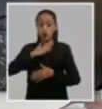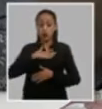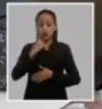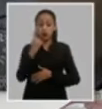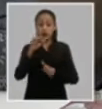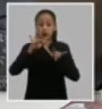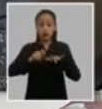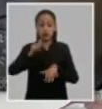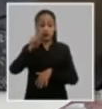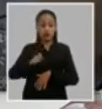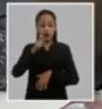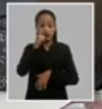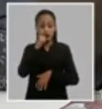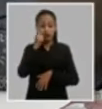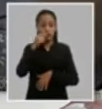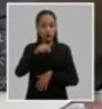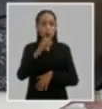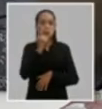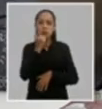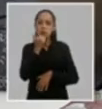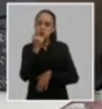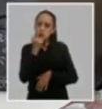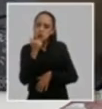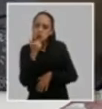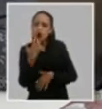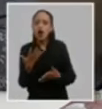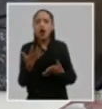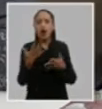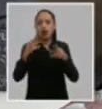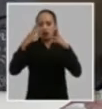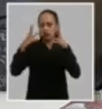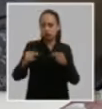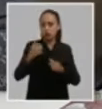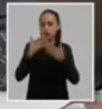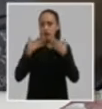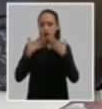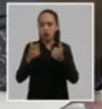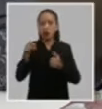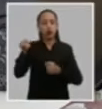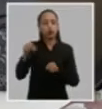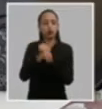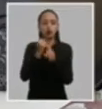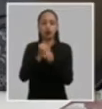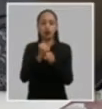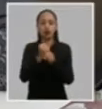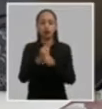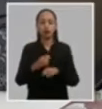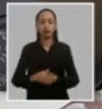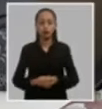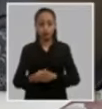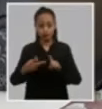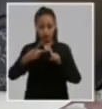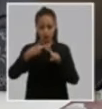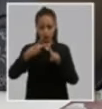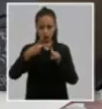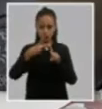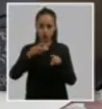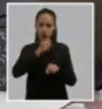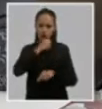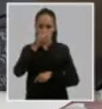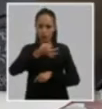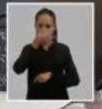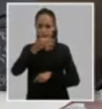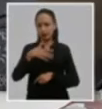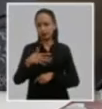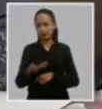secretario de los comités municipales haya más integralidad más efectividad en su desempeño lo segundo que quiero explicar